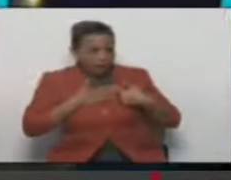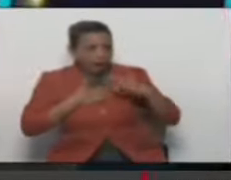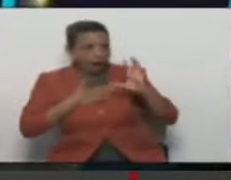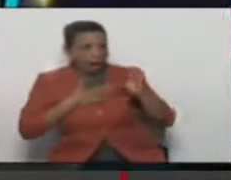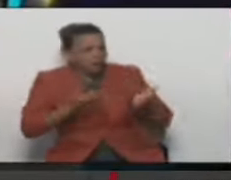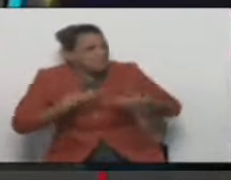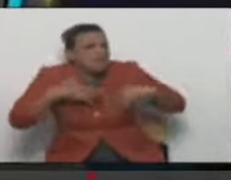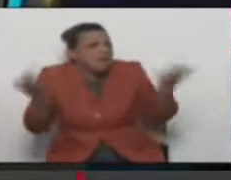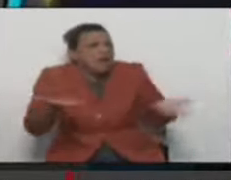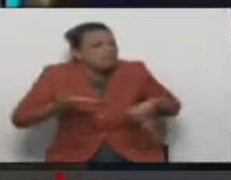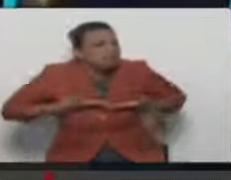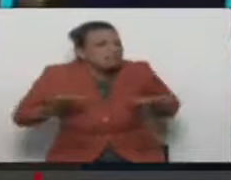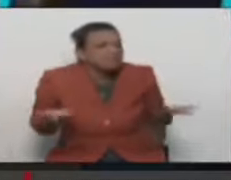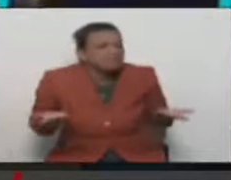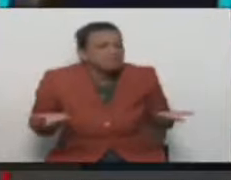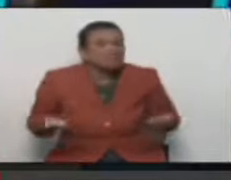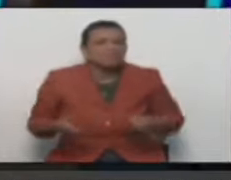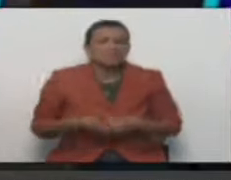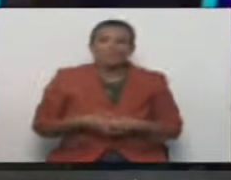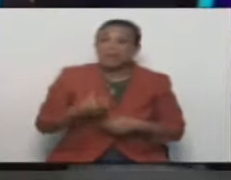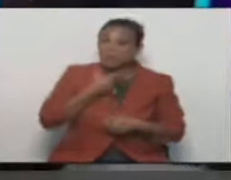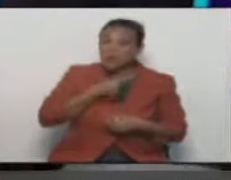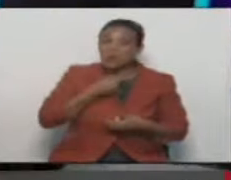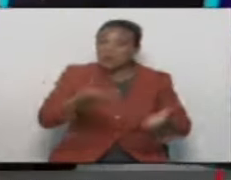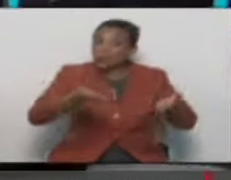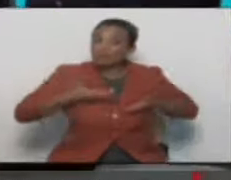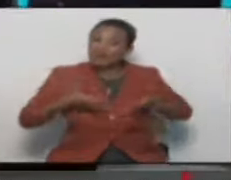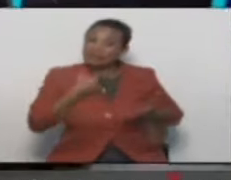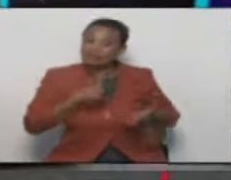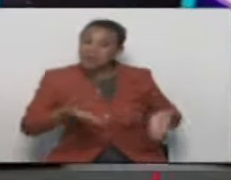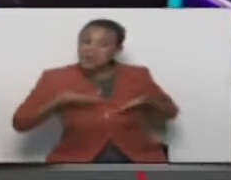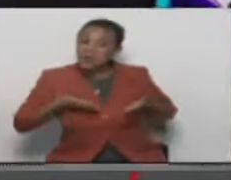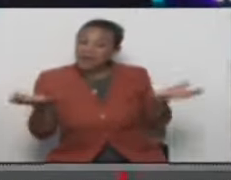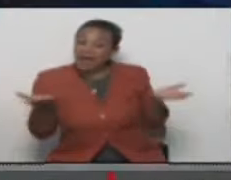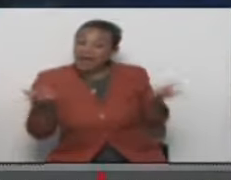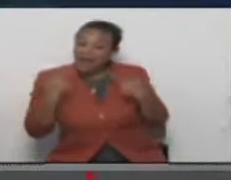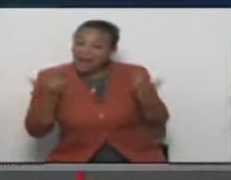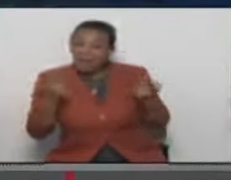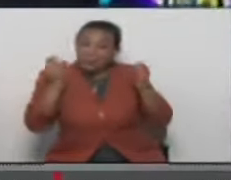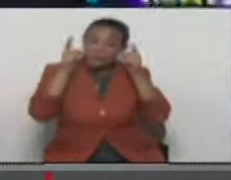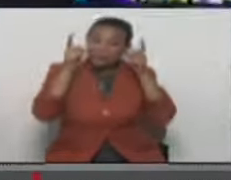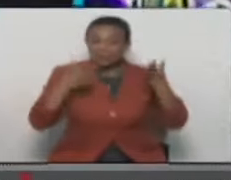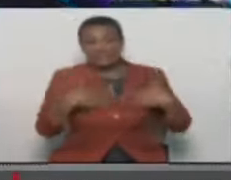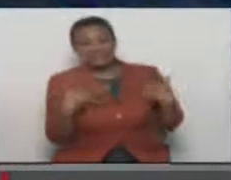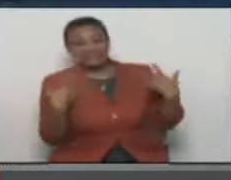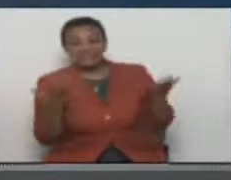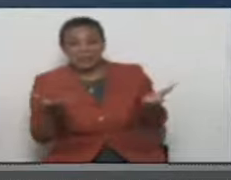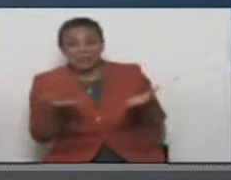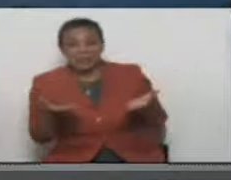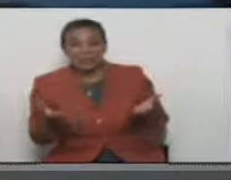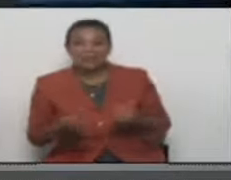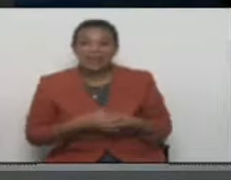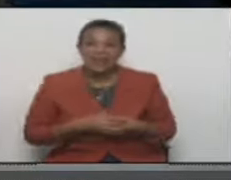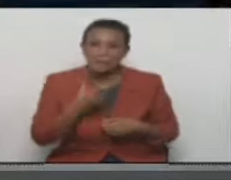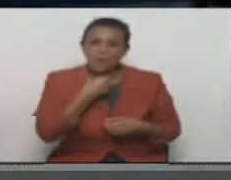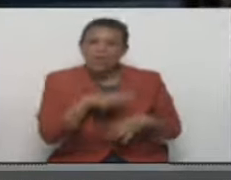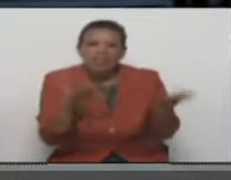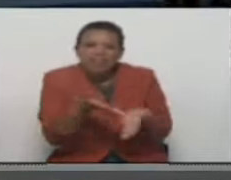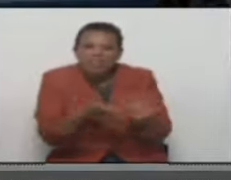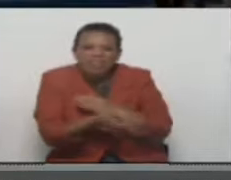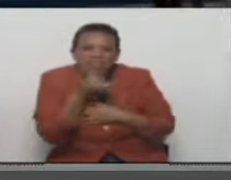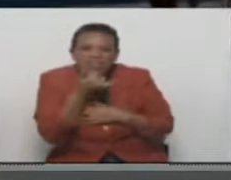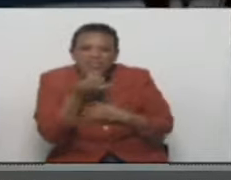¿Quién me va a regalar? A mí me gusta esta parte cuando llegan los regalos. Luis Bernardo. ¿Quién me aquí? Luis Hernández, por favor. ¿Qué es eso? Aníbal.